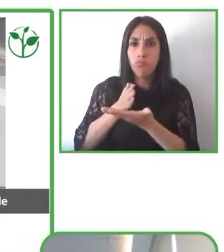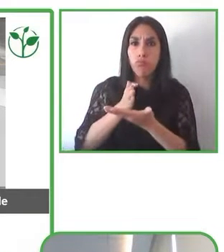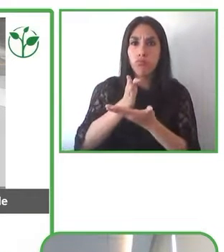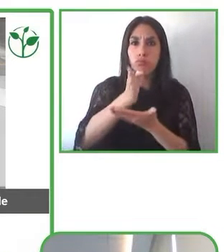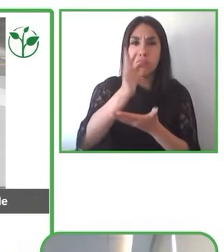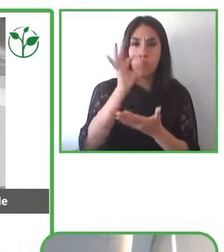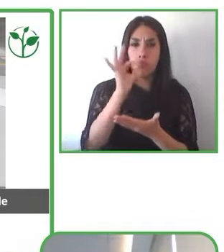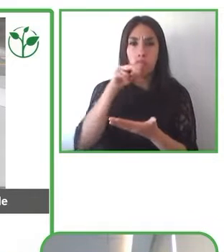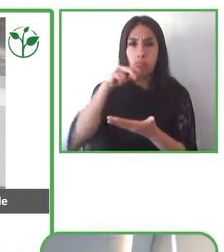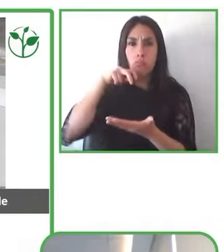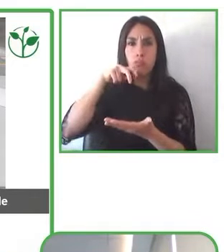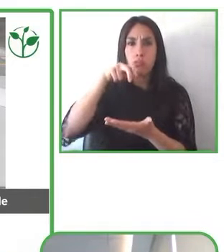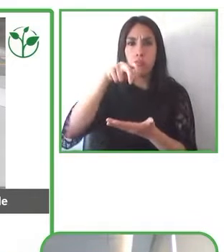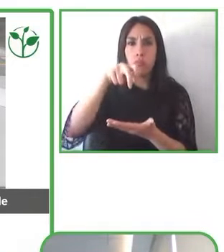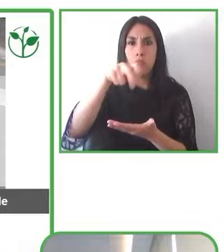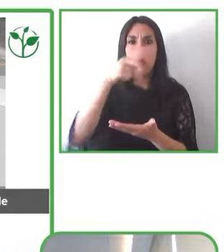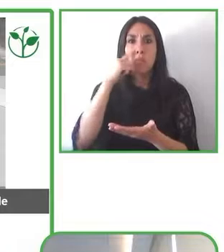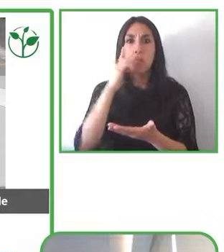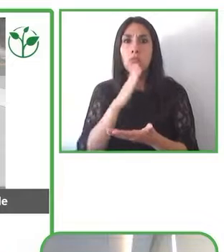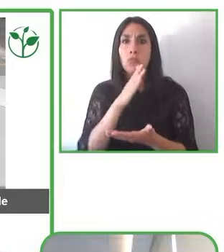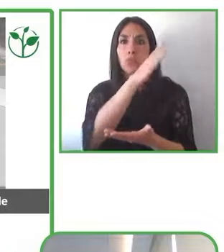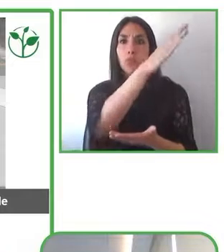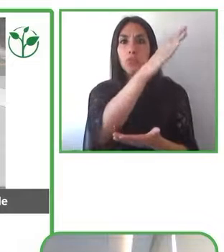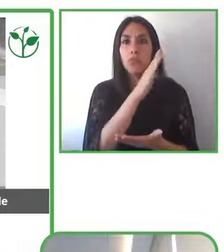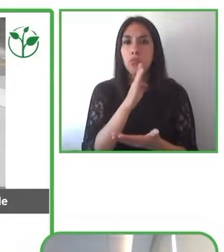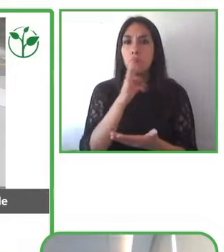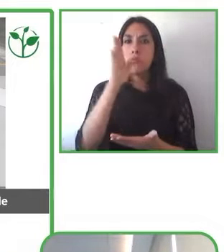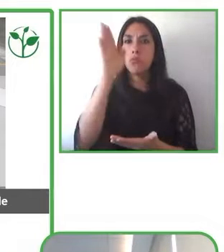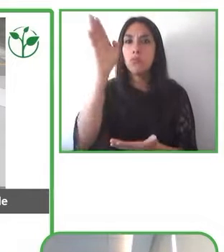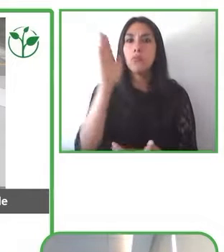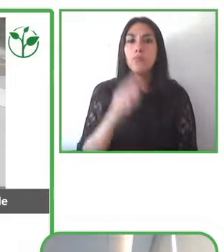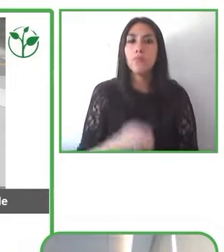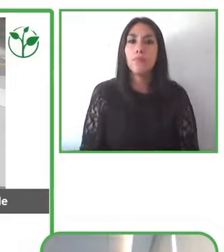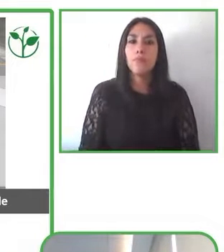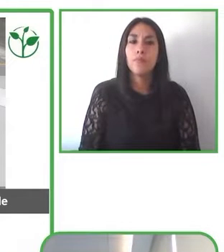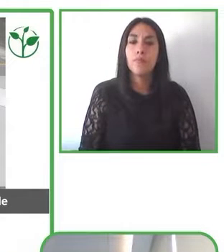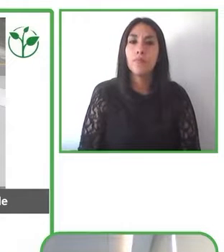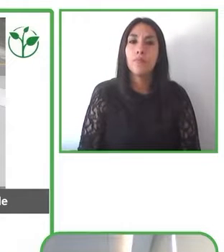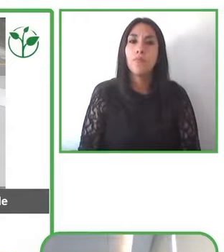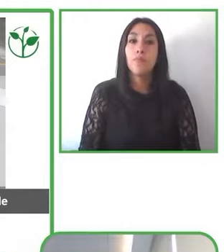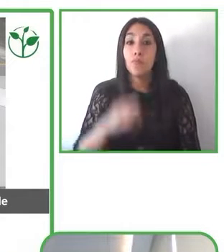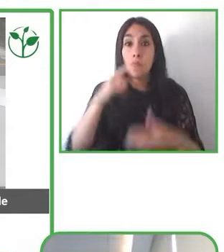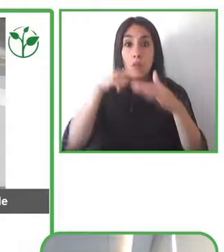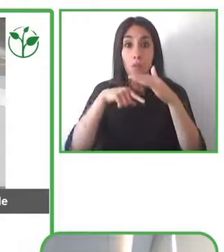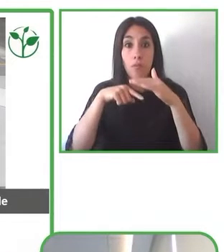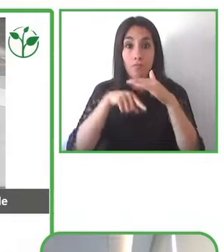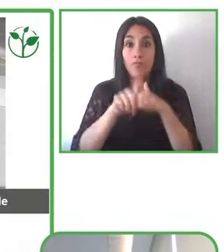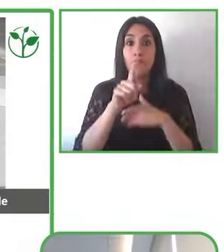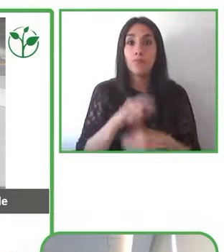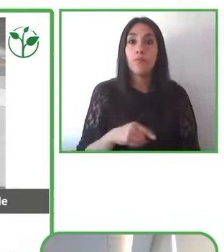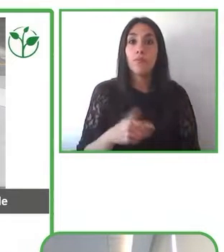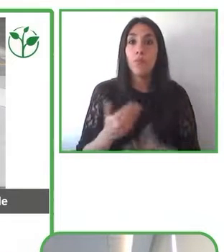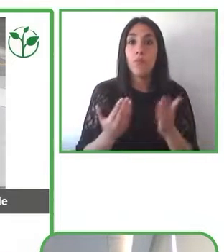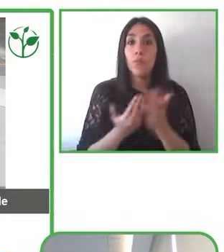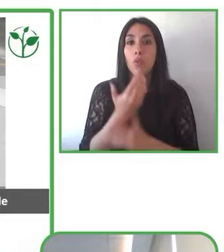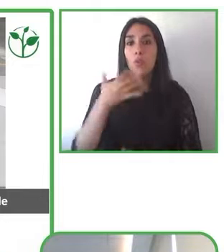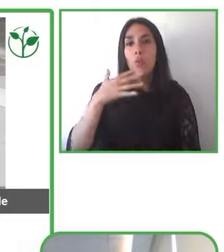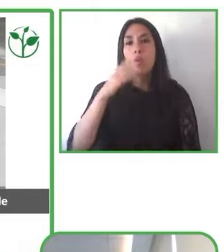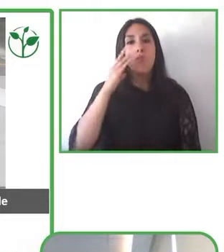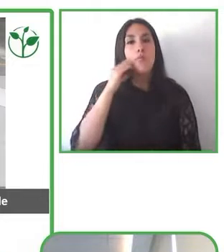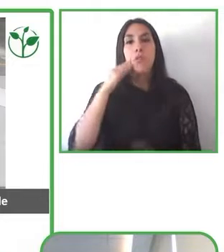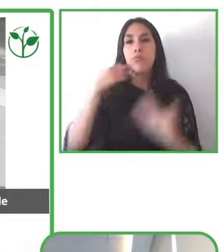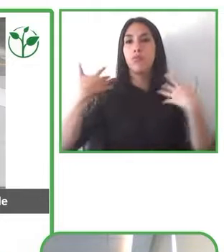tendencias las nuevas actividades de la ciudad que llegan a nuestros países los ciclistas los